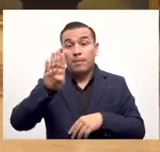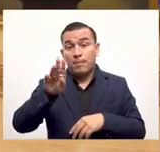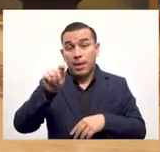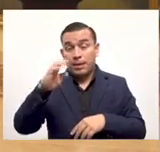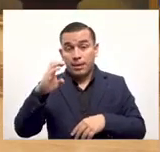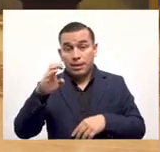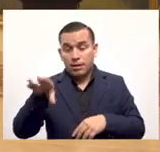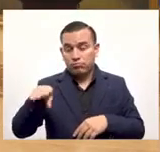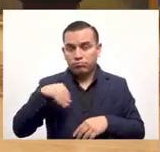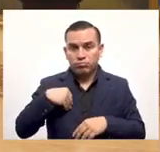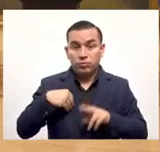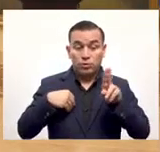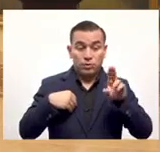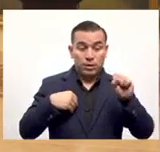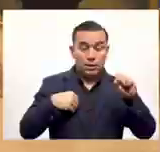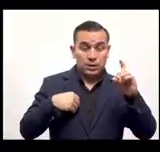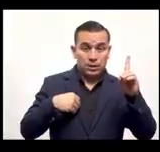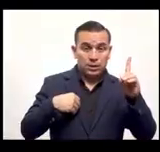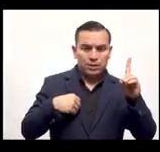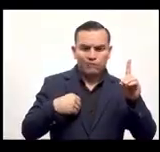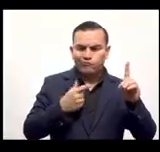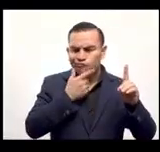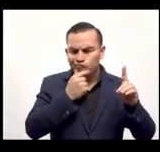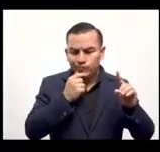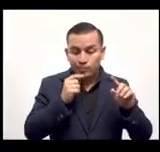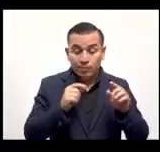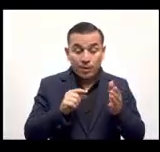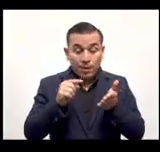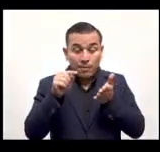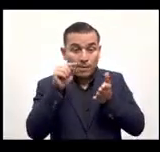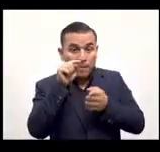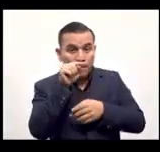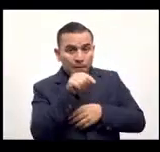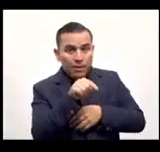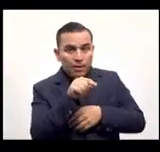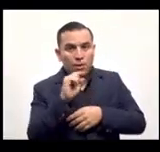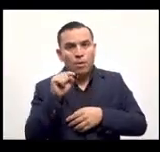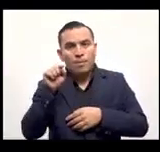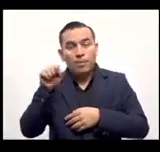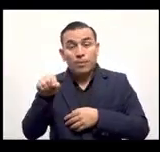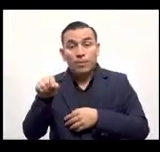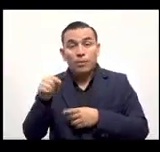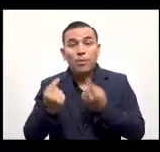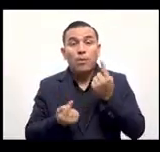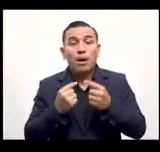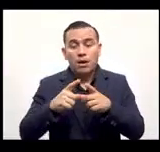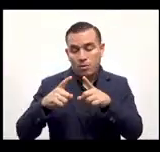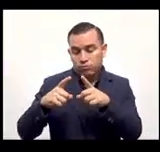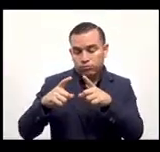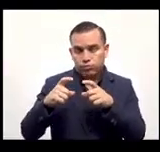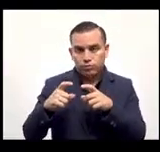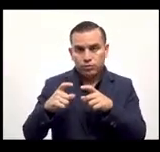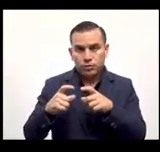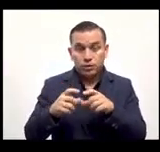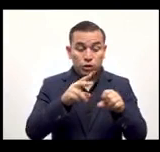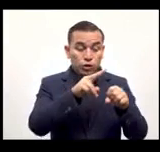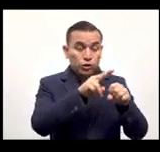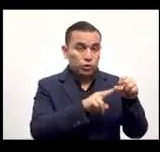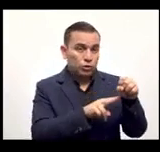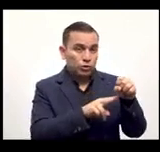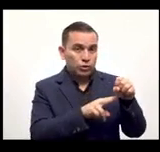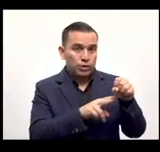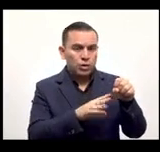lo quiere recibir en bitcoin ahí dice BTC él decide recibirlo en dólares le va a tirar un código QR